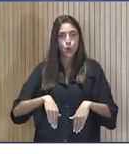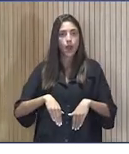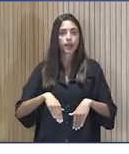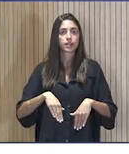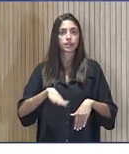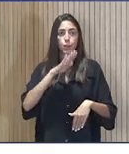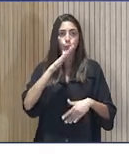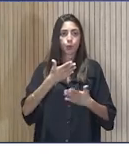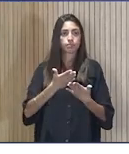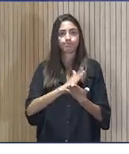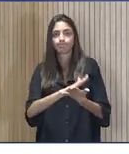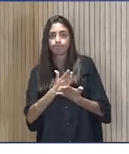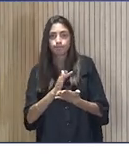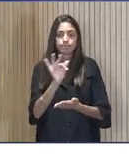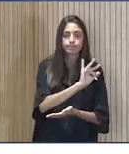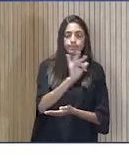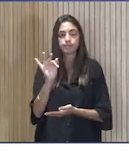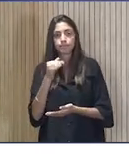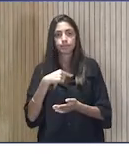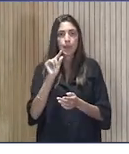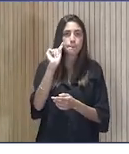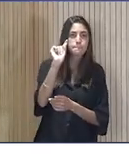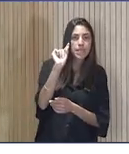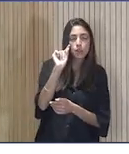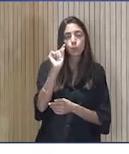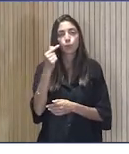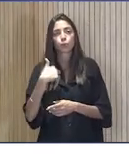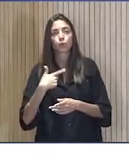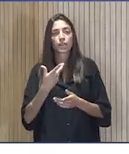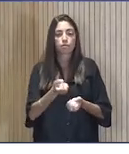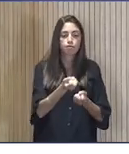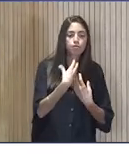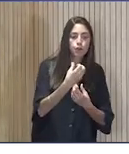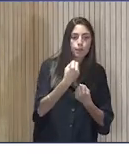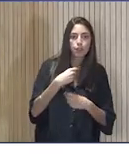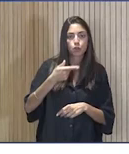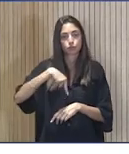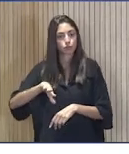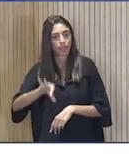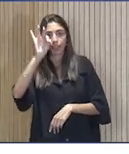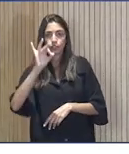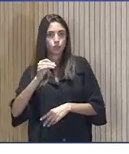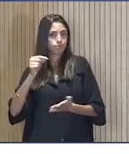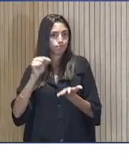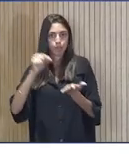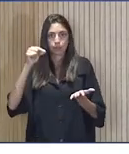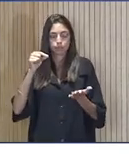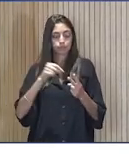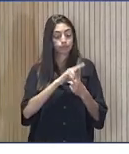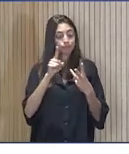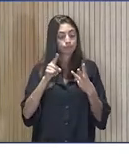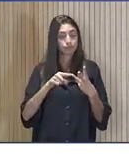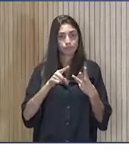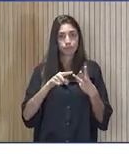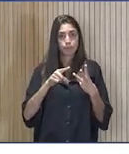minutos entre conocer la información y tomar la decisión. Y la